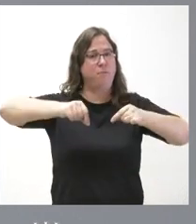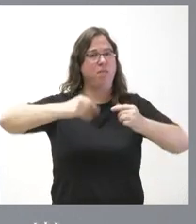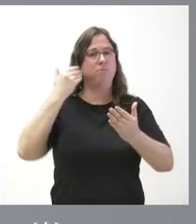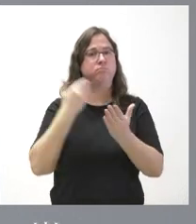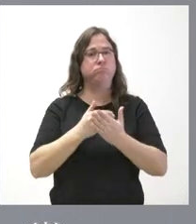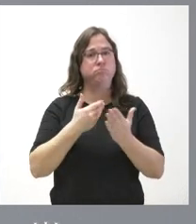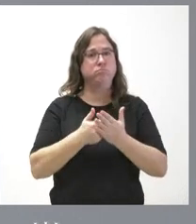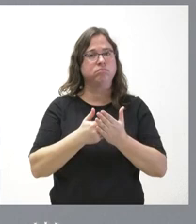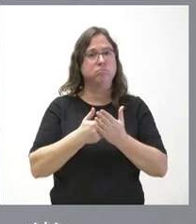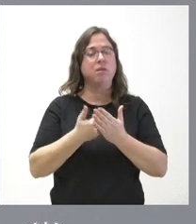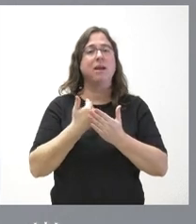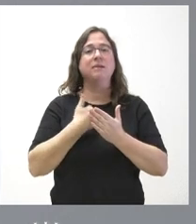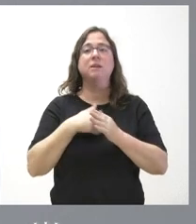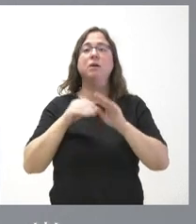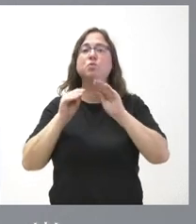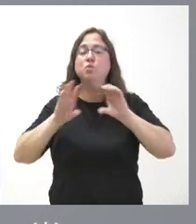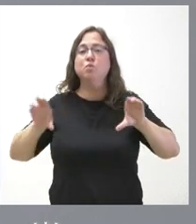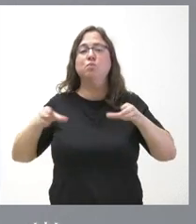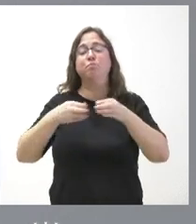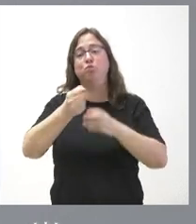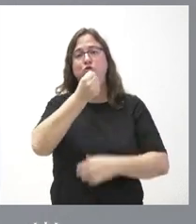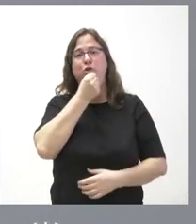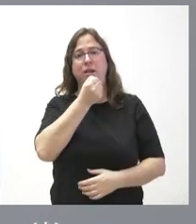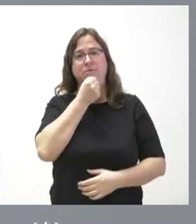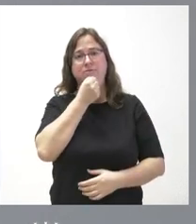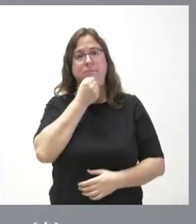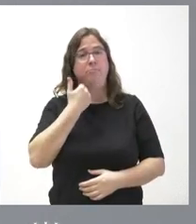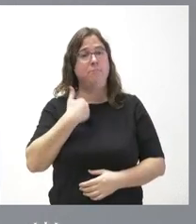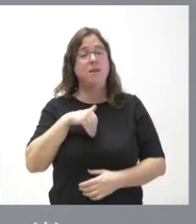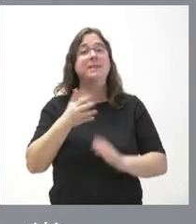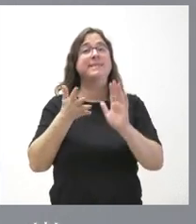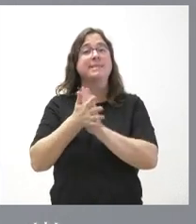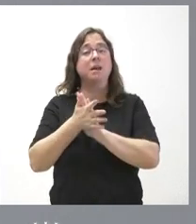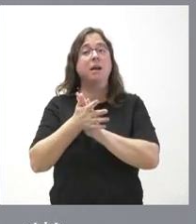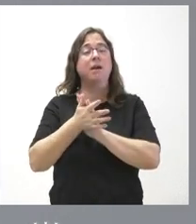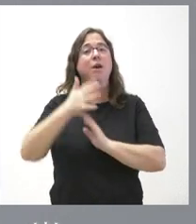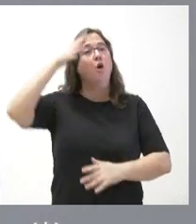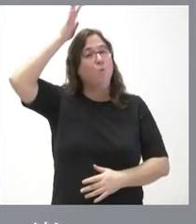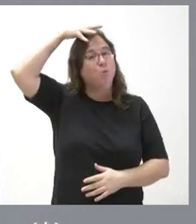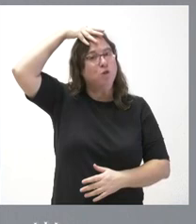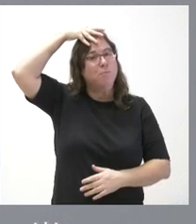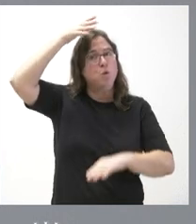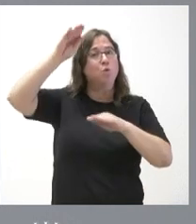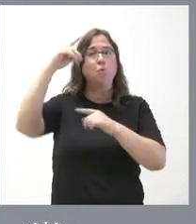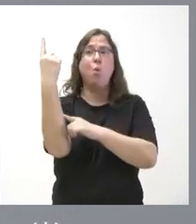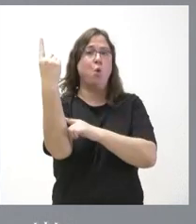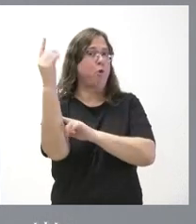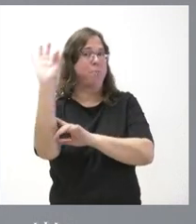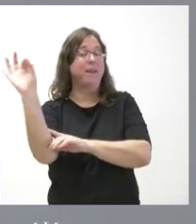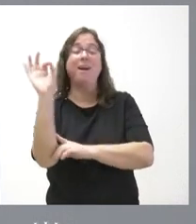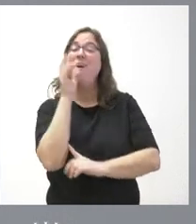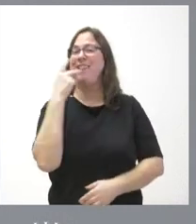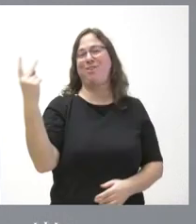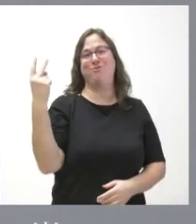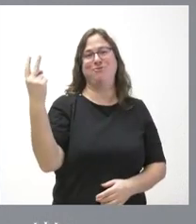por el propio Partido Socialista. Por tanto, ya no podemos decir que esta posición de Puigdemont es unilateral, porque ahora es bilateral